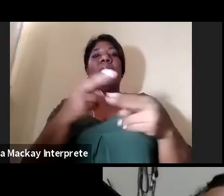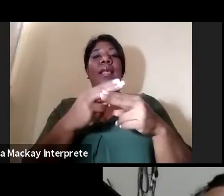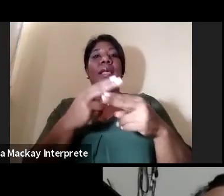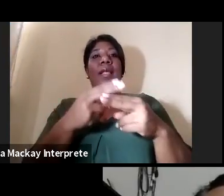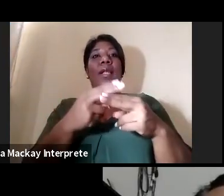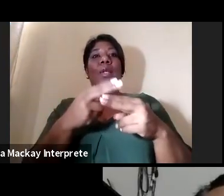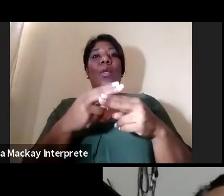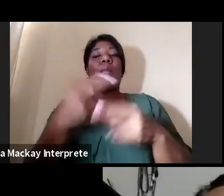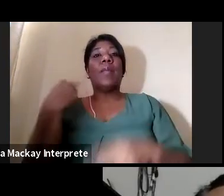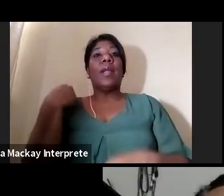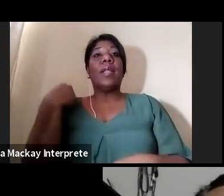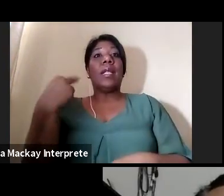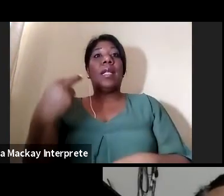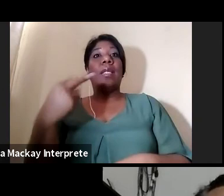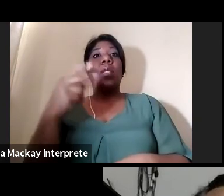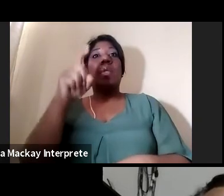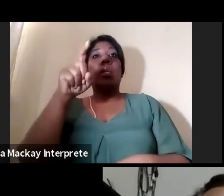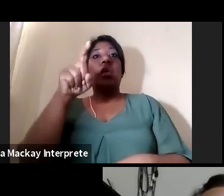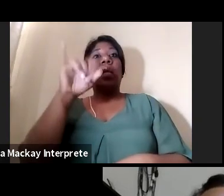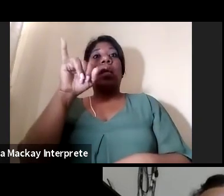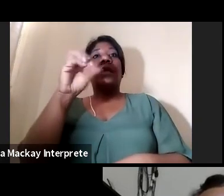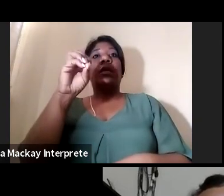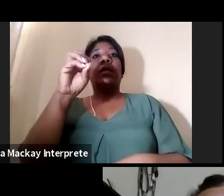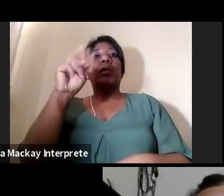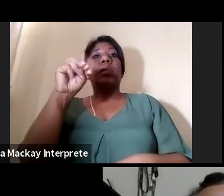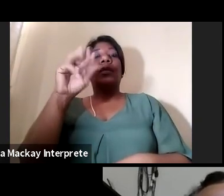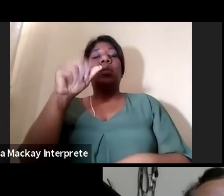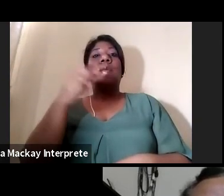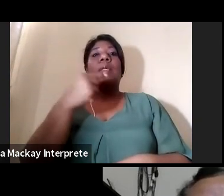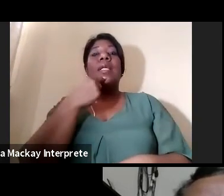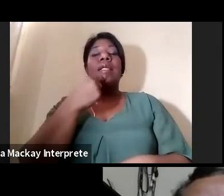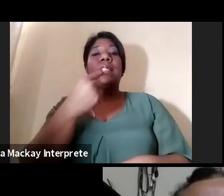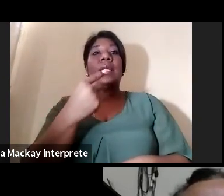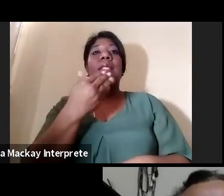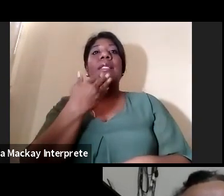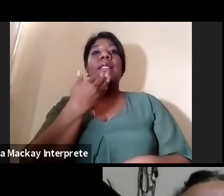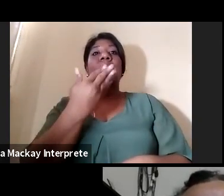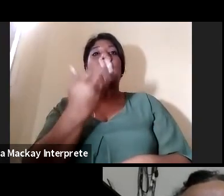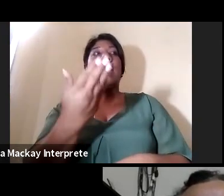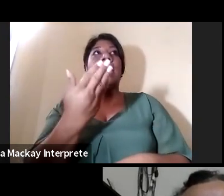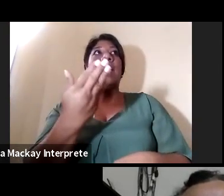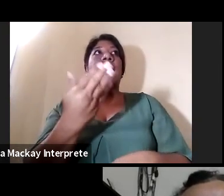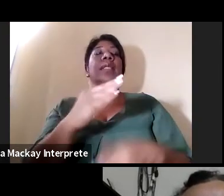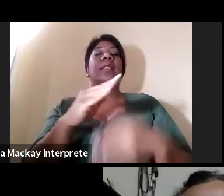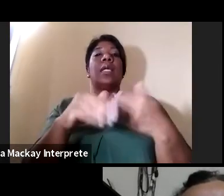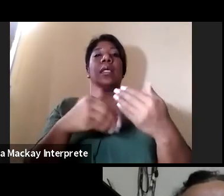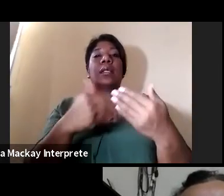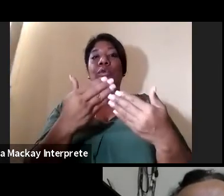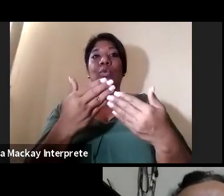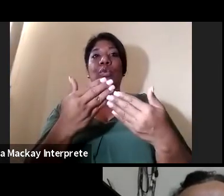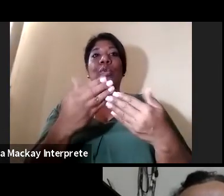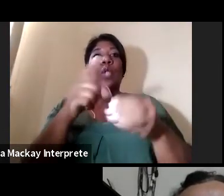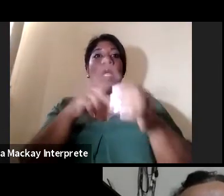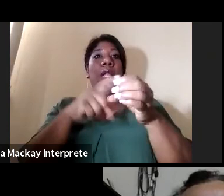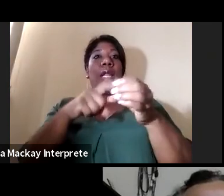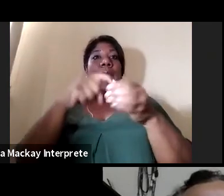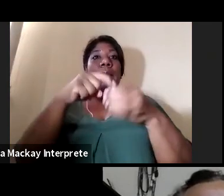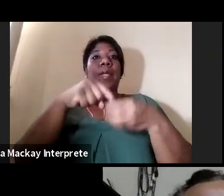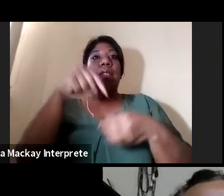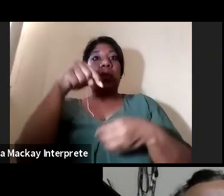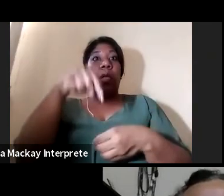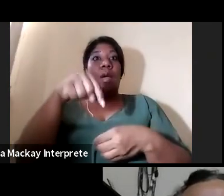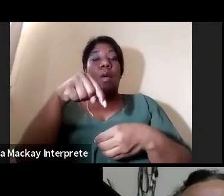de Arrocha pues les agradezco se les agradece sensiblemente profundamente su participación en este